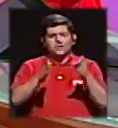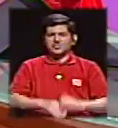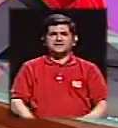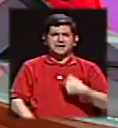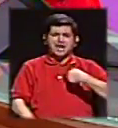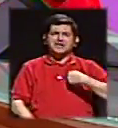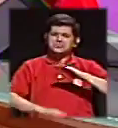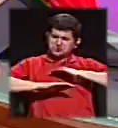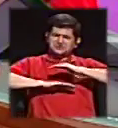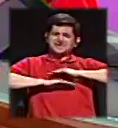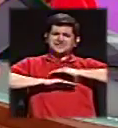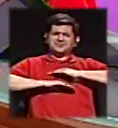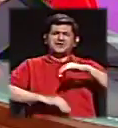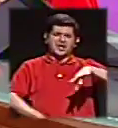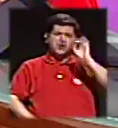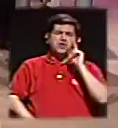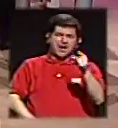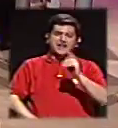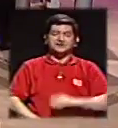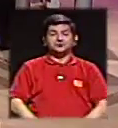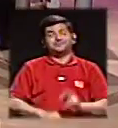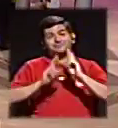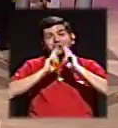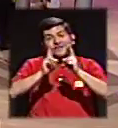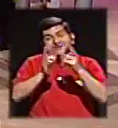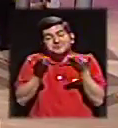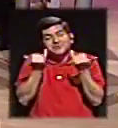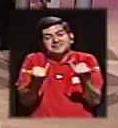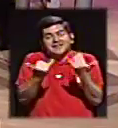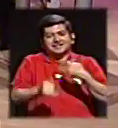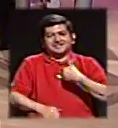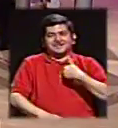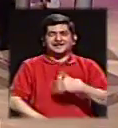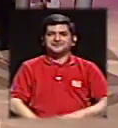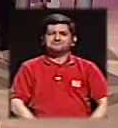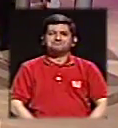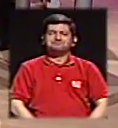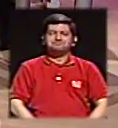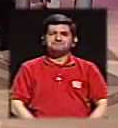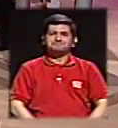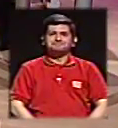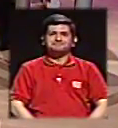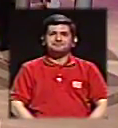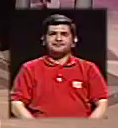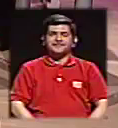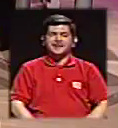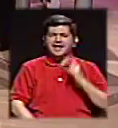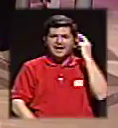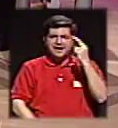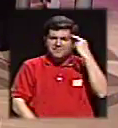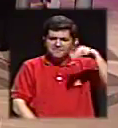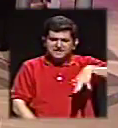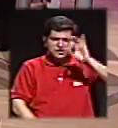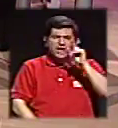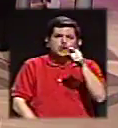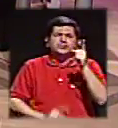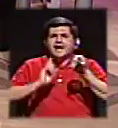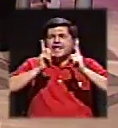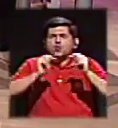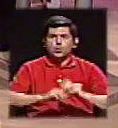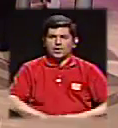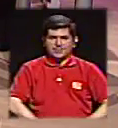bien contenta con haber comido Bueno, esa es la respuesta para don José María. A ver, un poquito de las reflexiones que nos encontramos ahí.